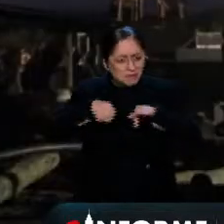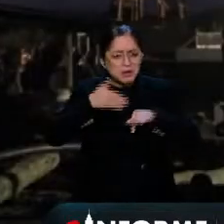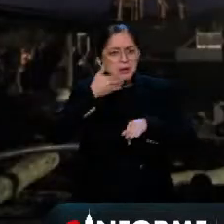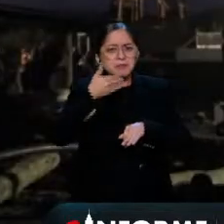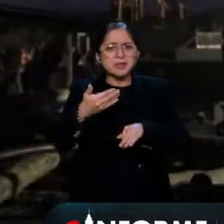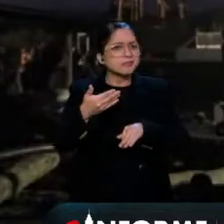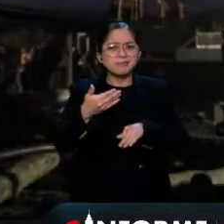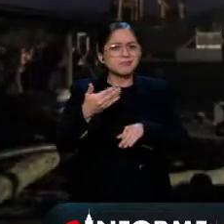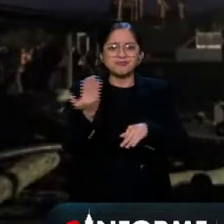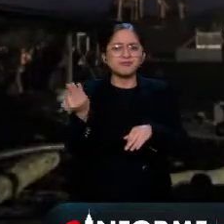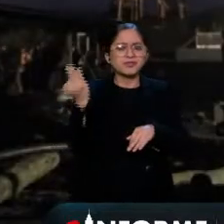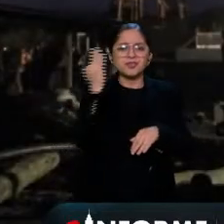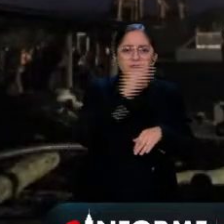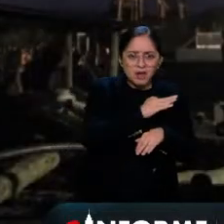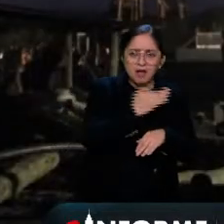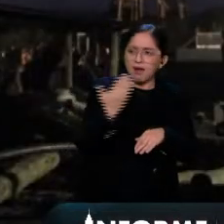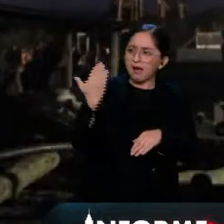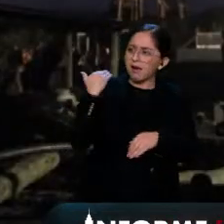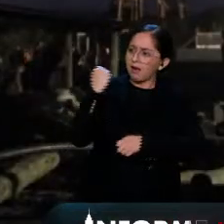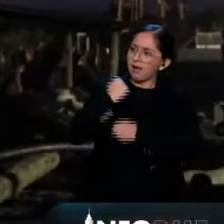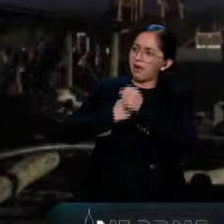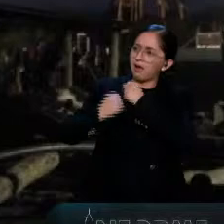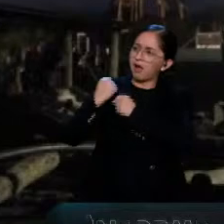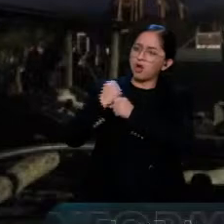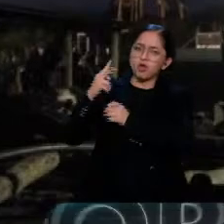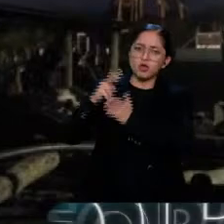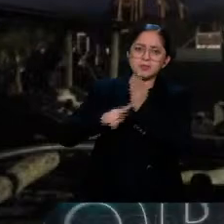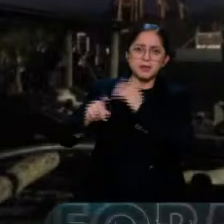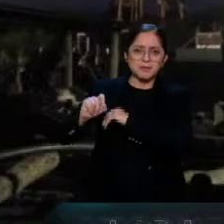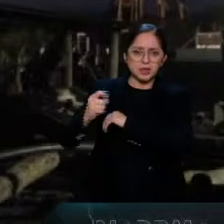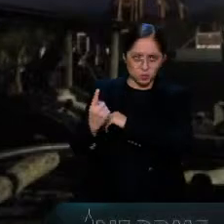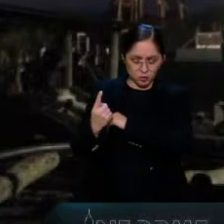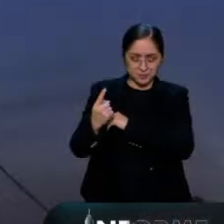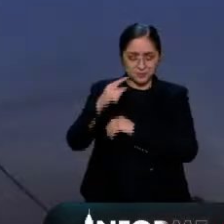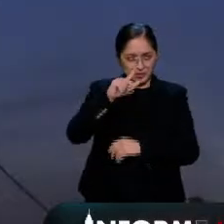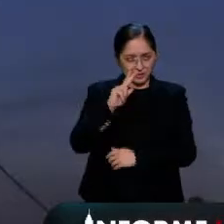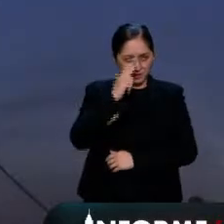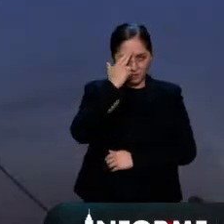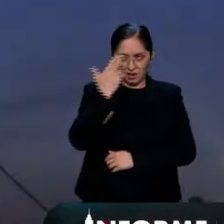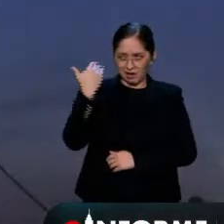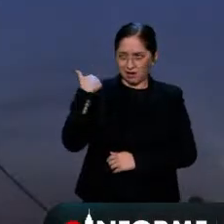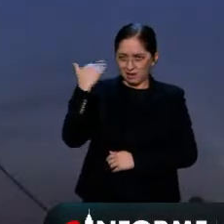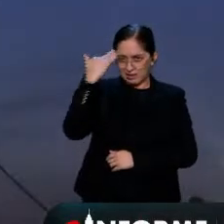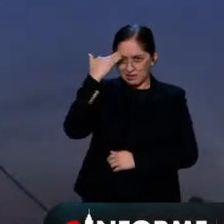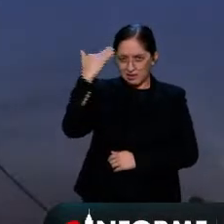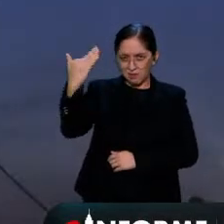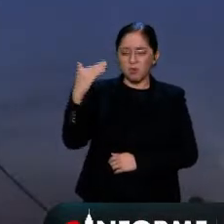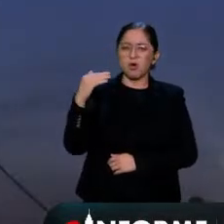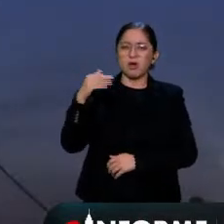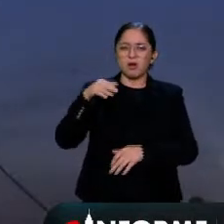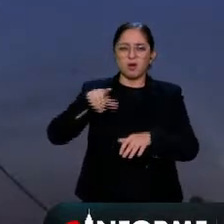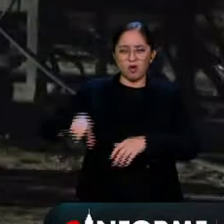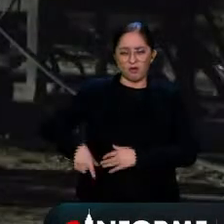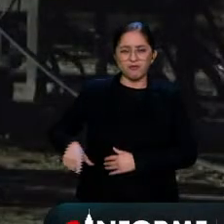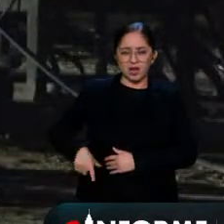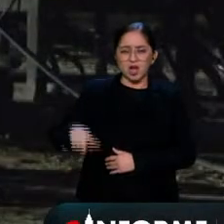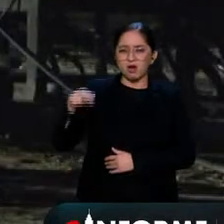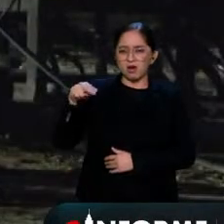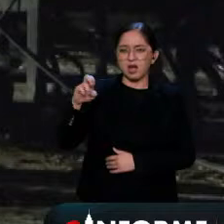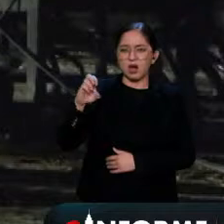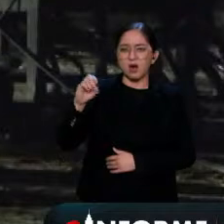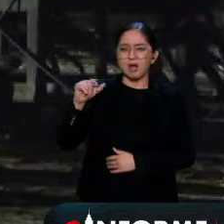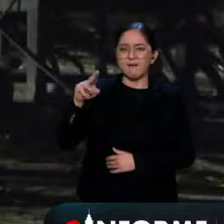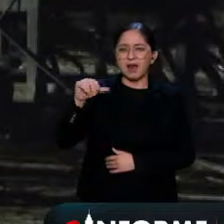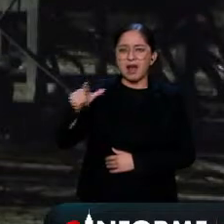el 2021. El presidente López Obrador recordó que en el periodo neoliberal se dieron concesiones de explotación minera en más de la mitad del